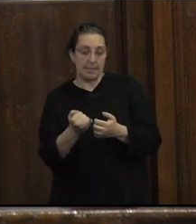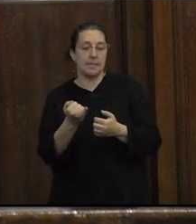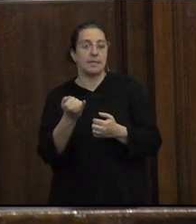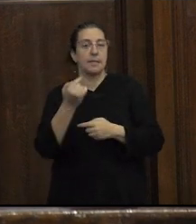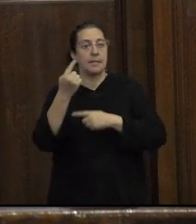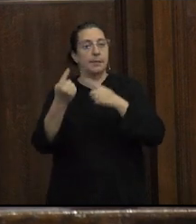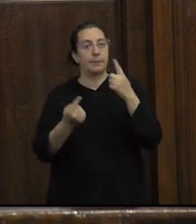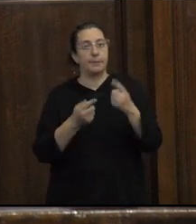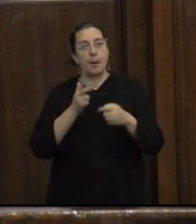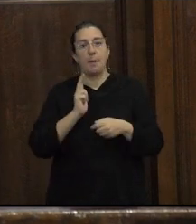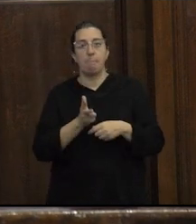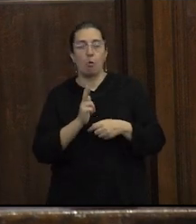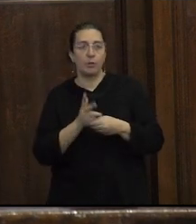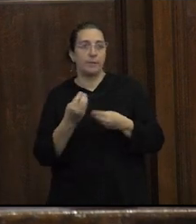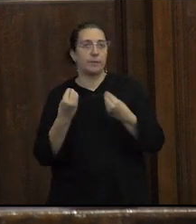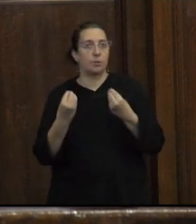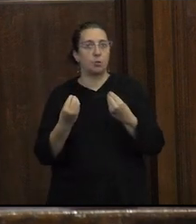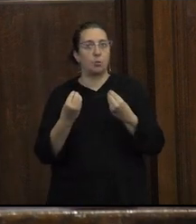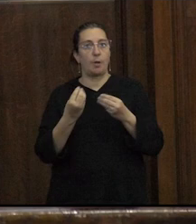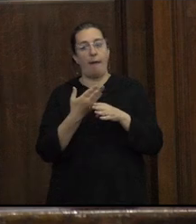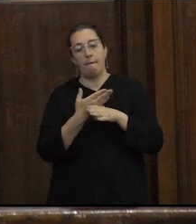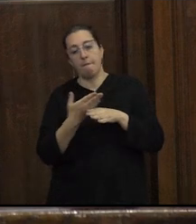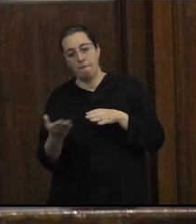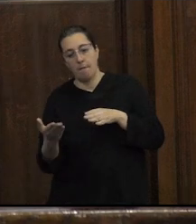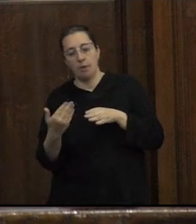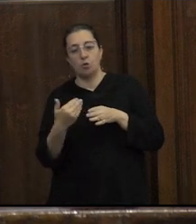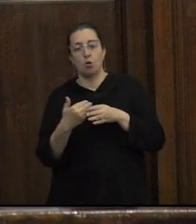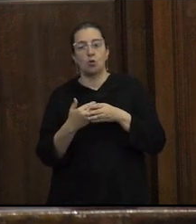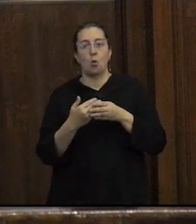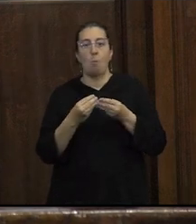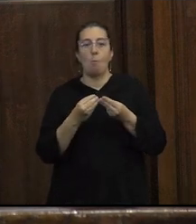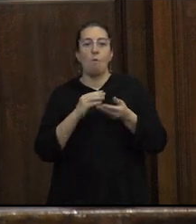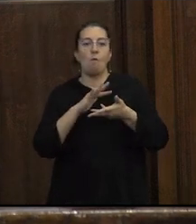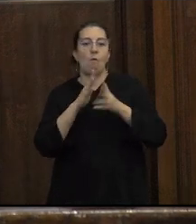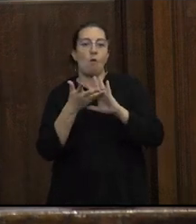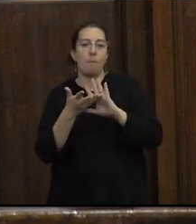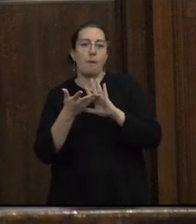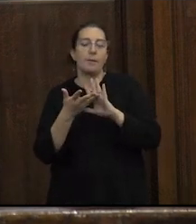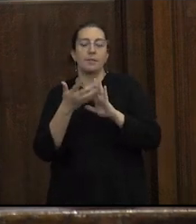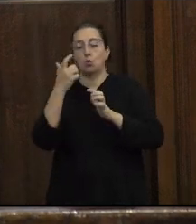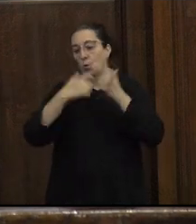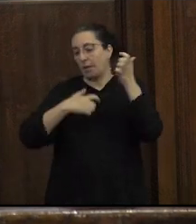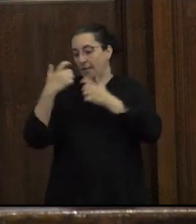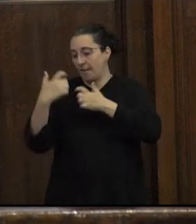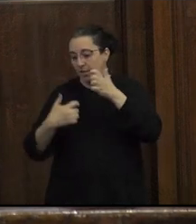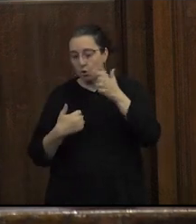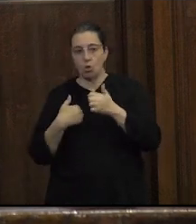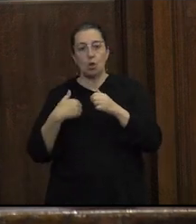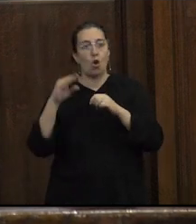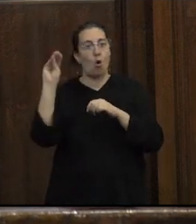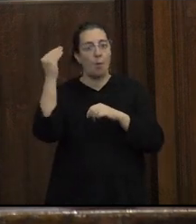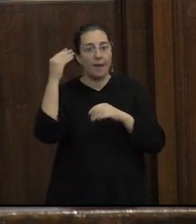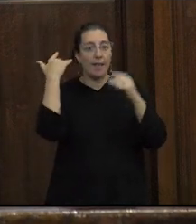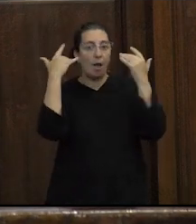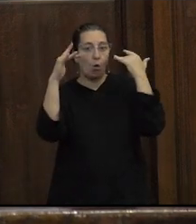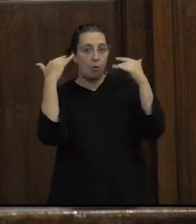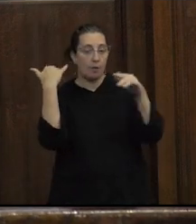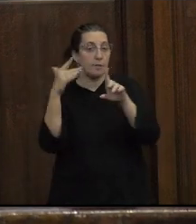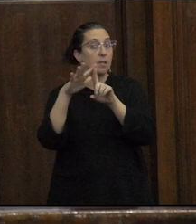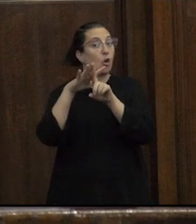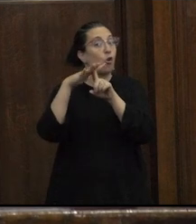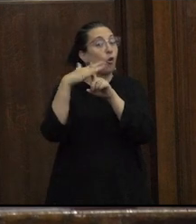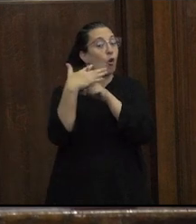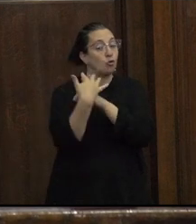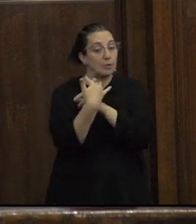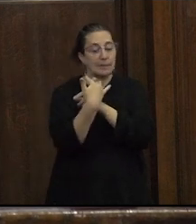hipótesis sobre los efectos en los modos de subjetivación de jóvenes adolescentes en un contexto insisto